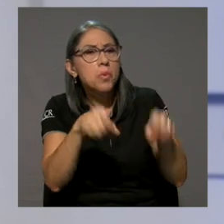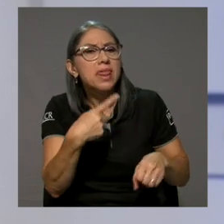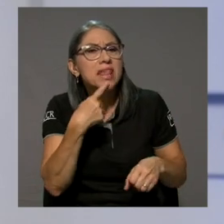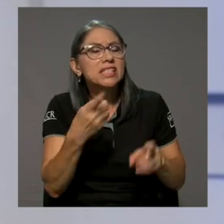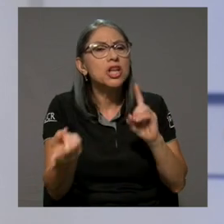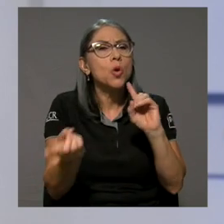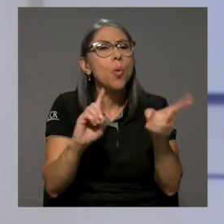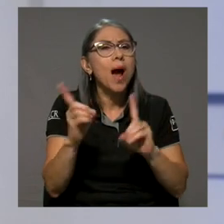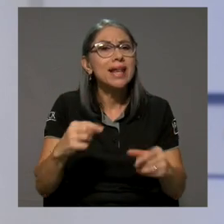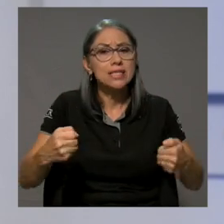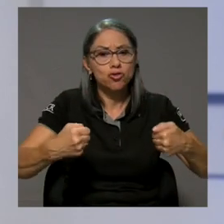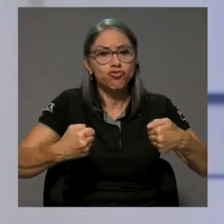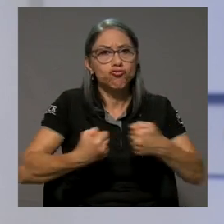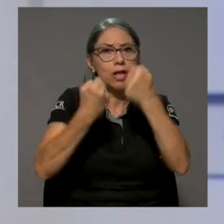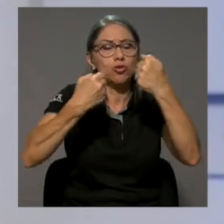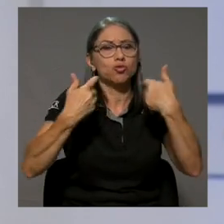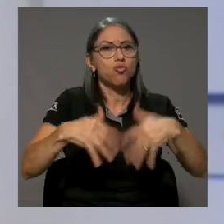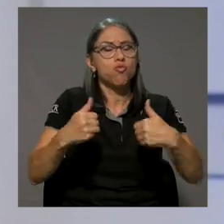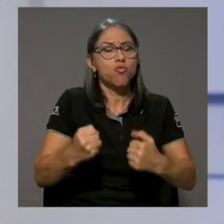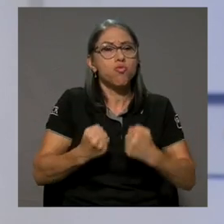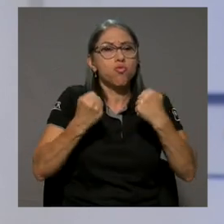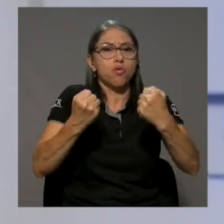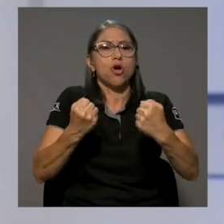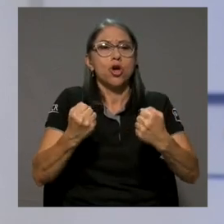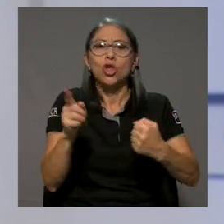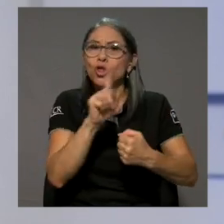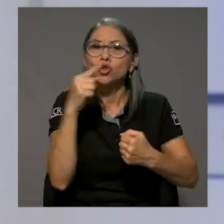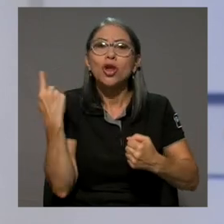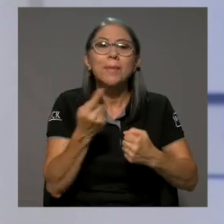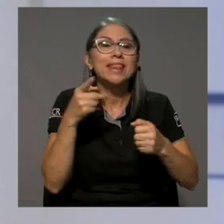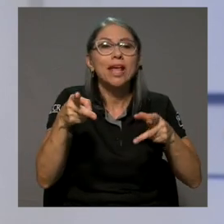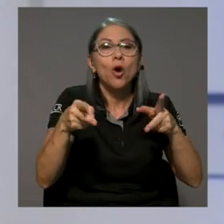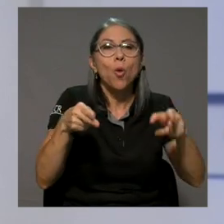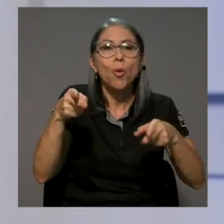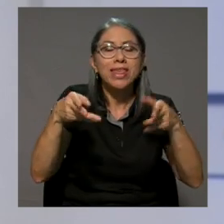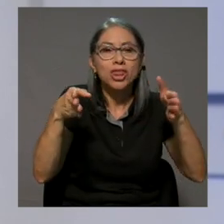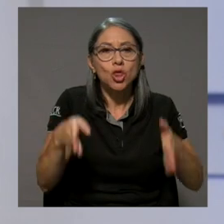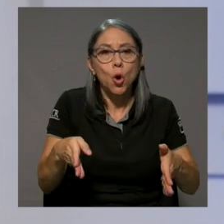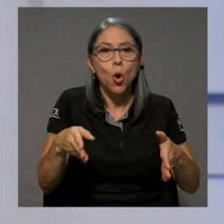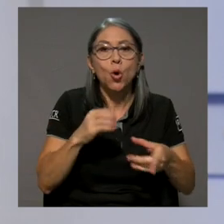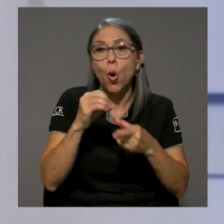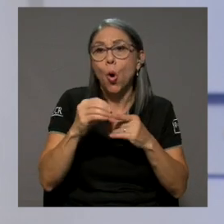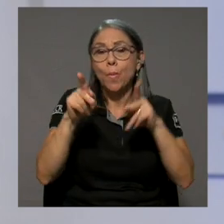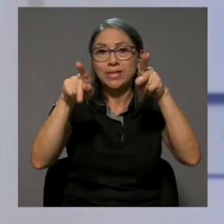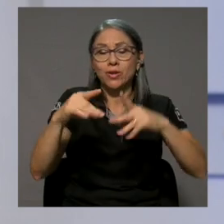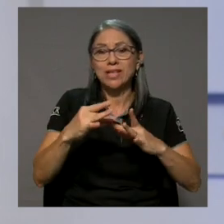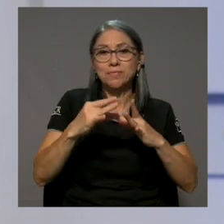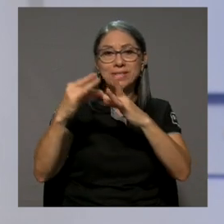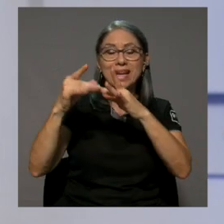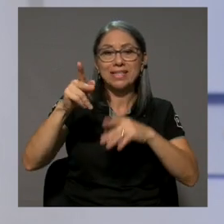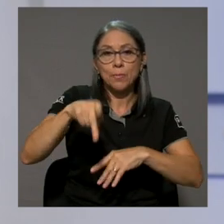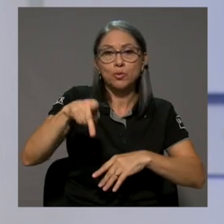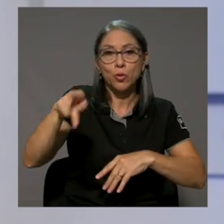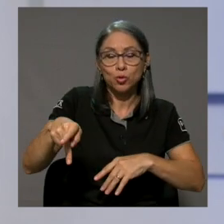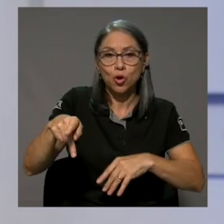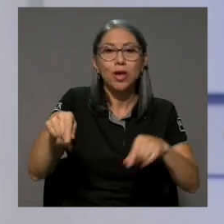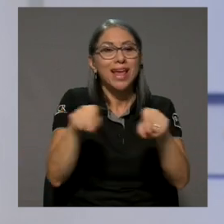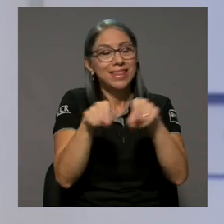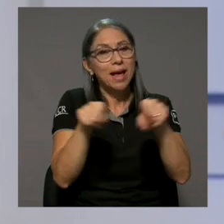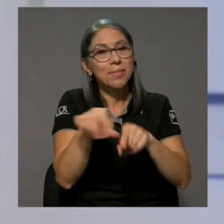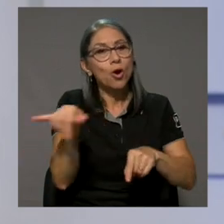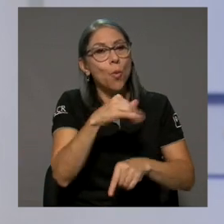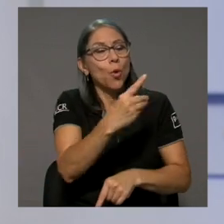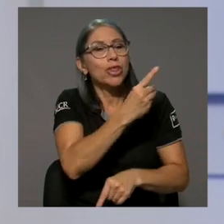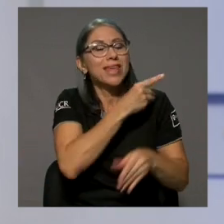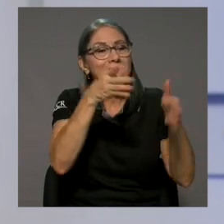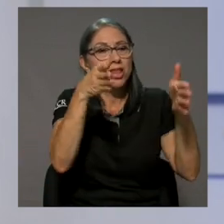¿cuáles puedes decir que han sido como los mayores retos? No solamente como editor o como especialista de la